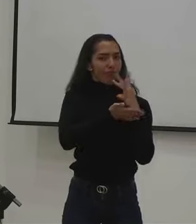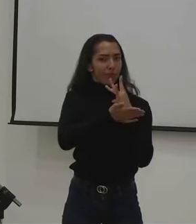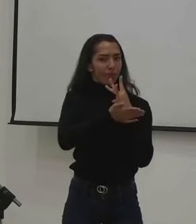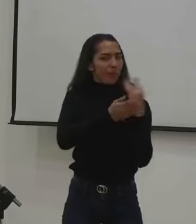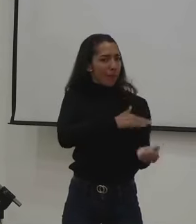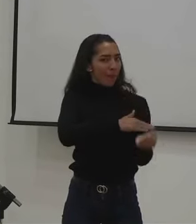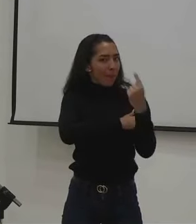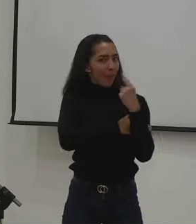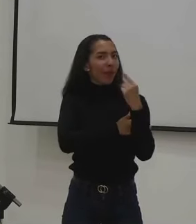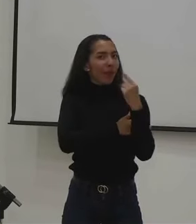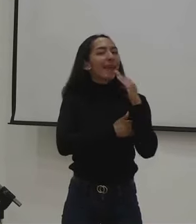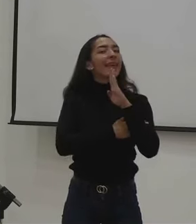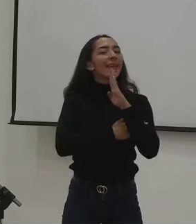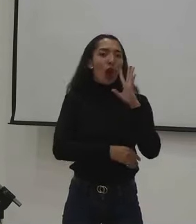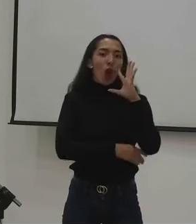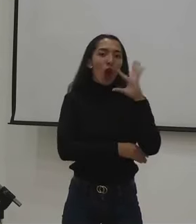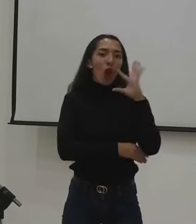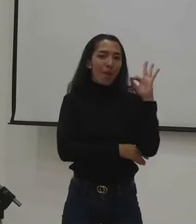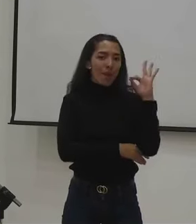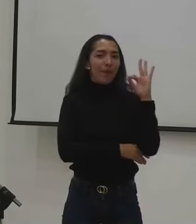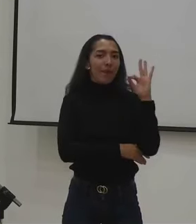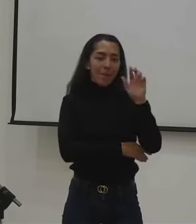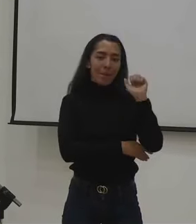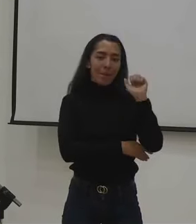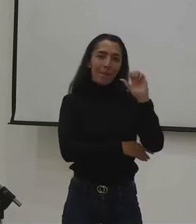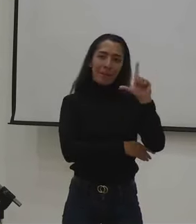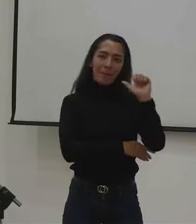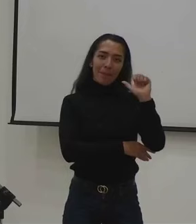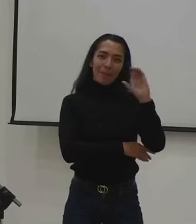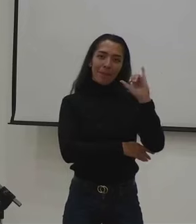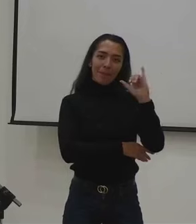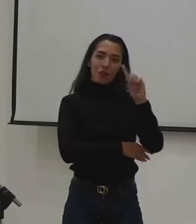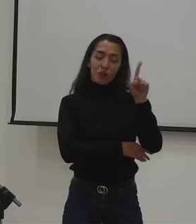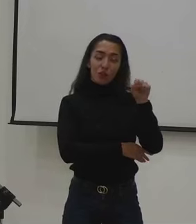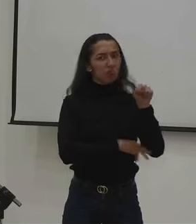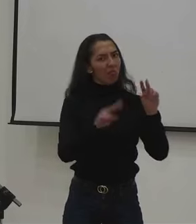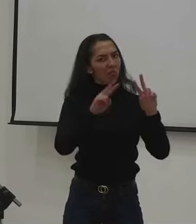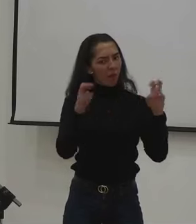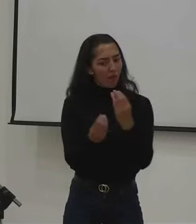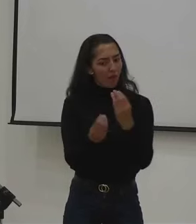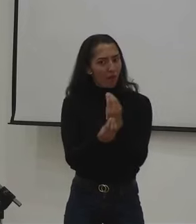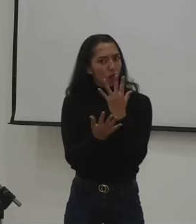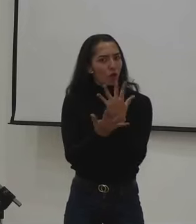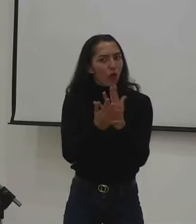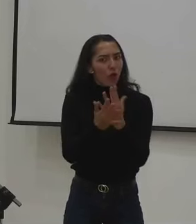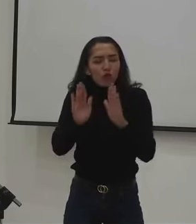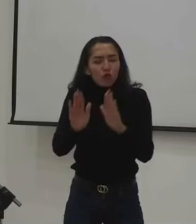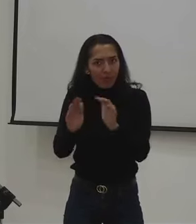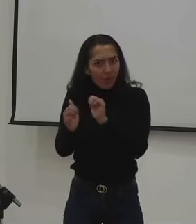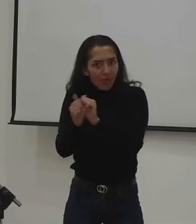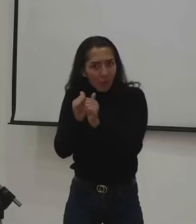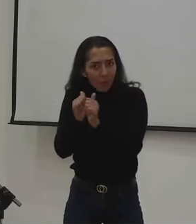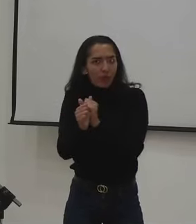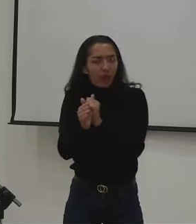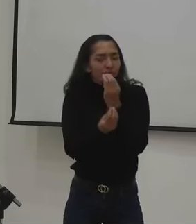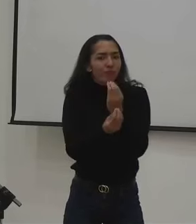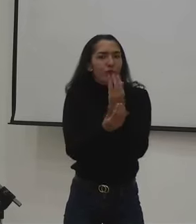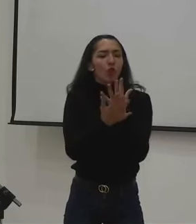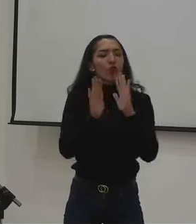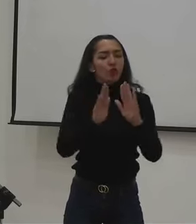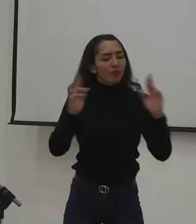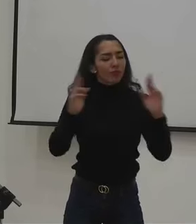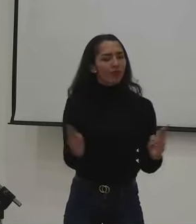hace Heriberto Antonio Tres Palacios Díaz, nos dice lo siguiente, infraestructura deportiva, recreativa y para la actividad